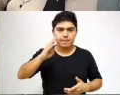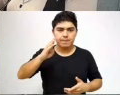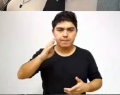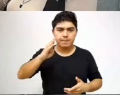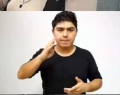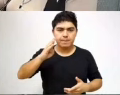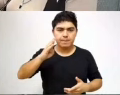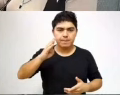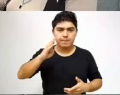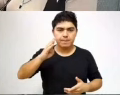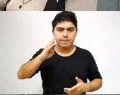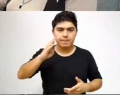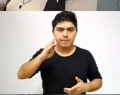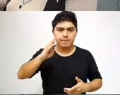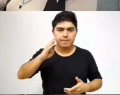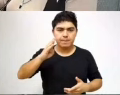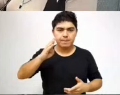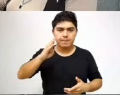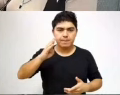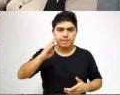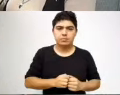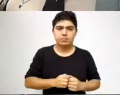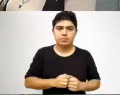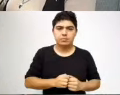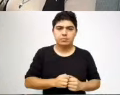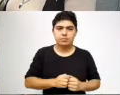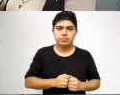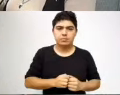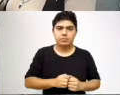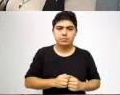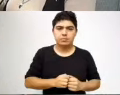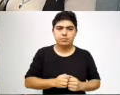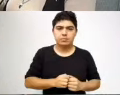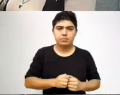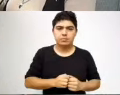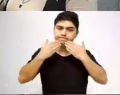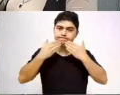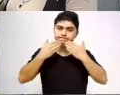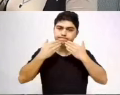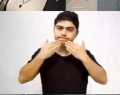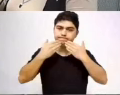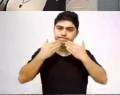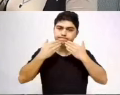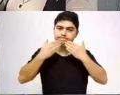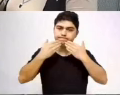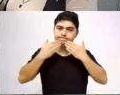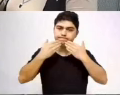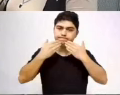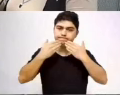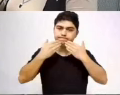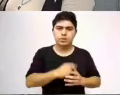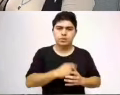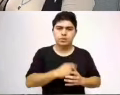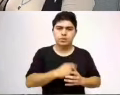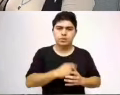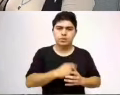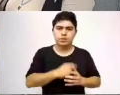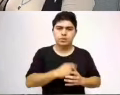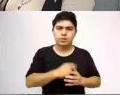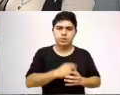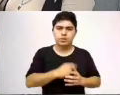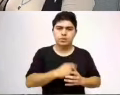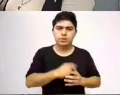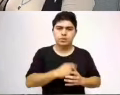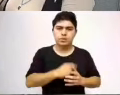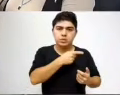Y otro tema, quiero agradecer a todas las muestras que tuvieron